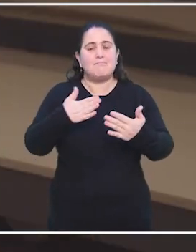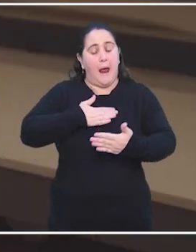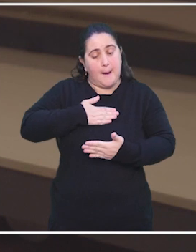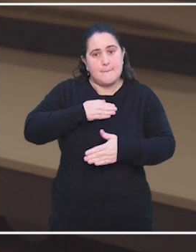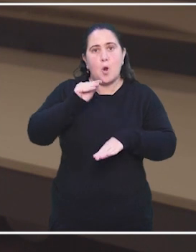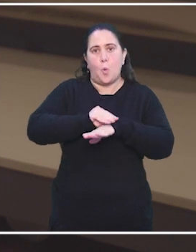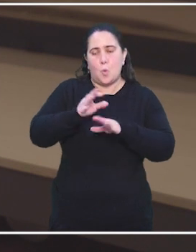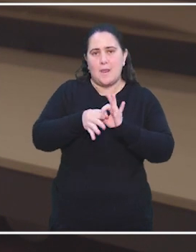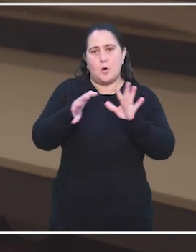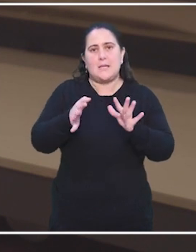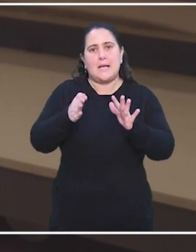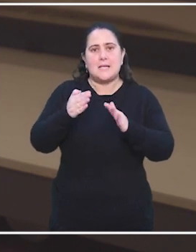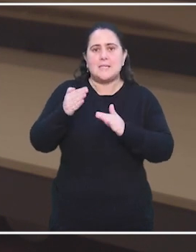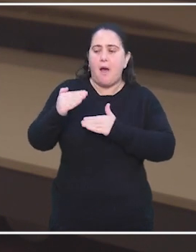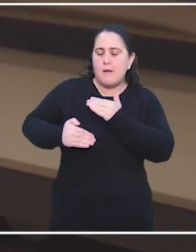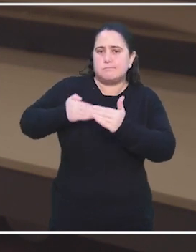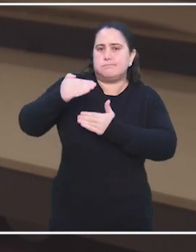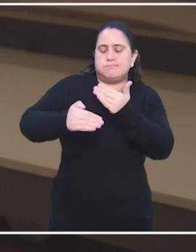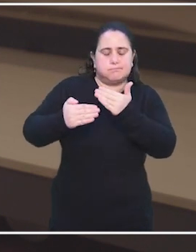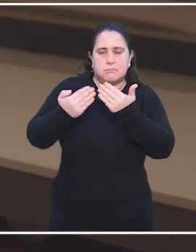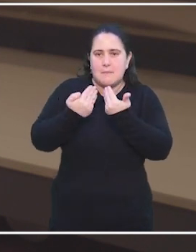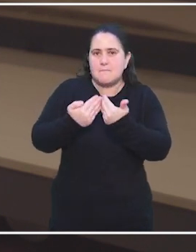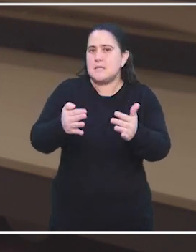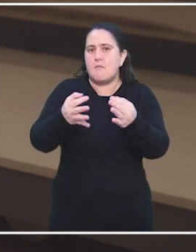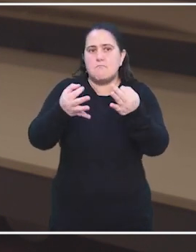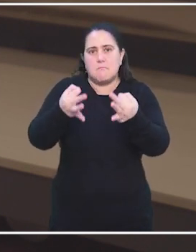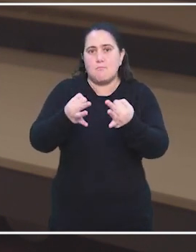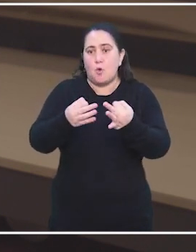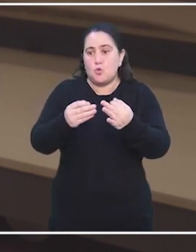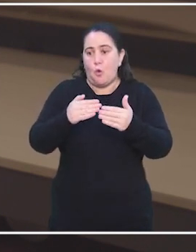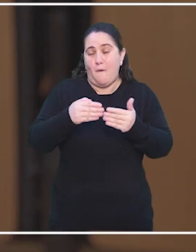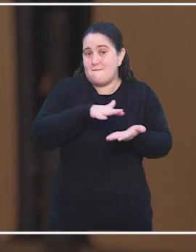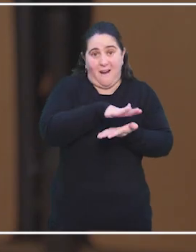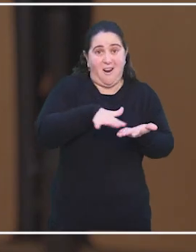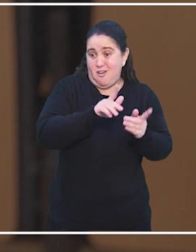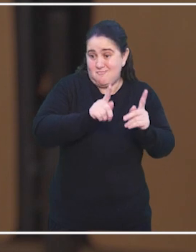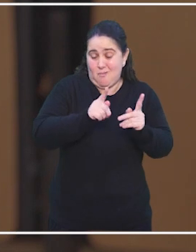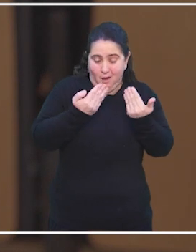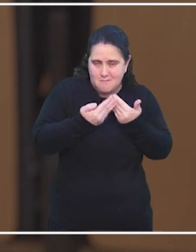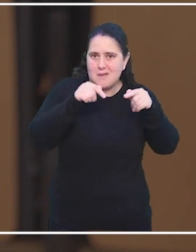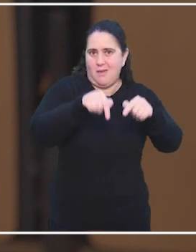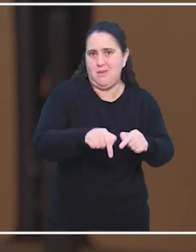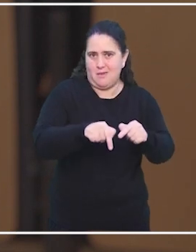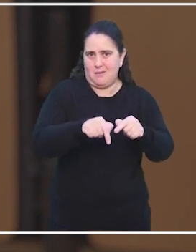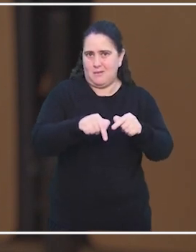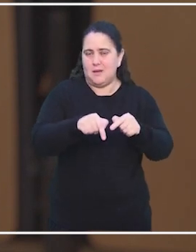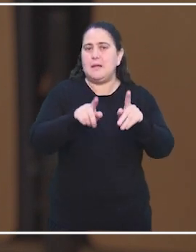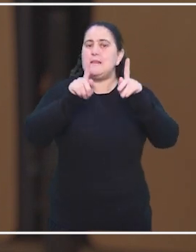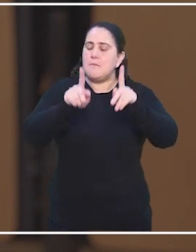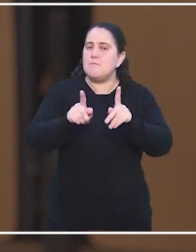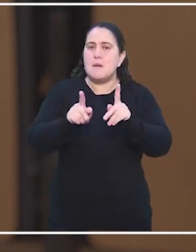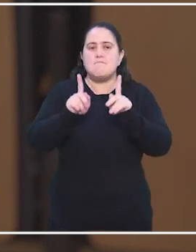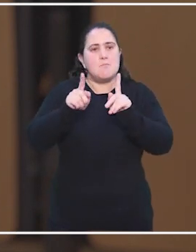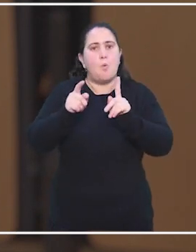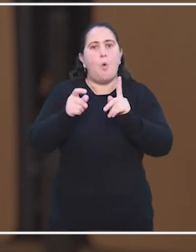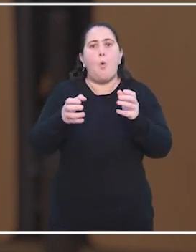la cultura democrática es un proceso que empieza en el propio vecindario, es un proceso que empieza en la propia